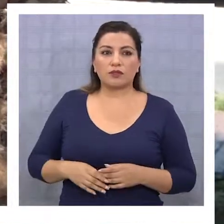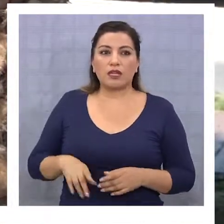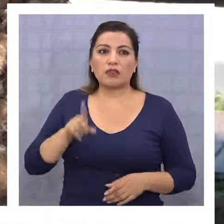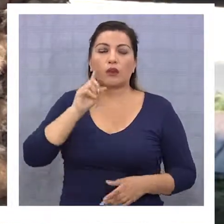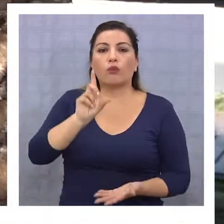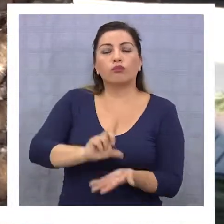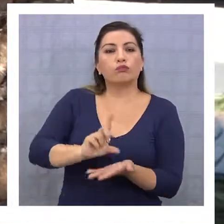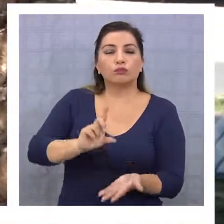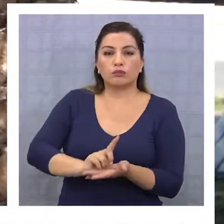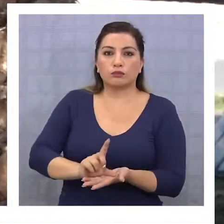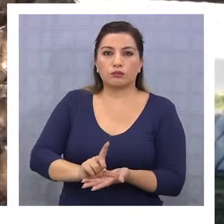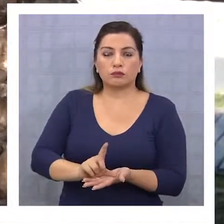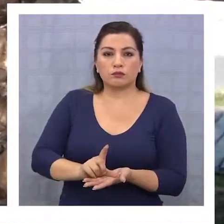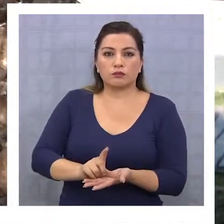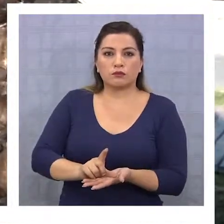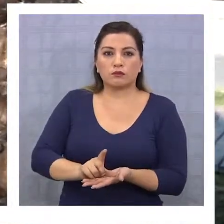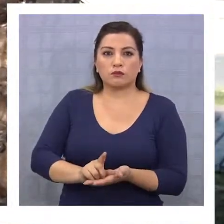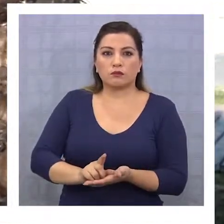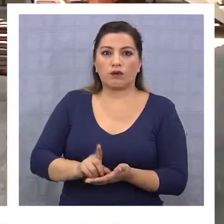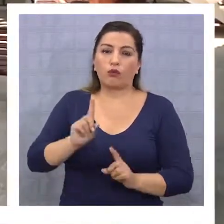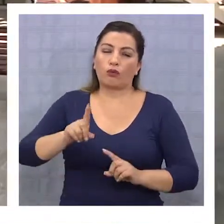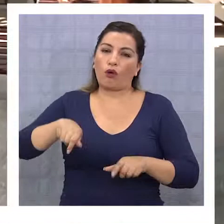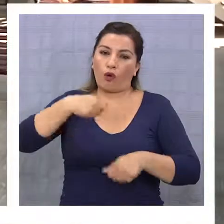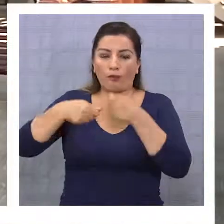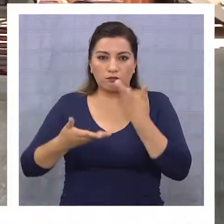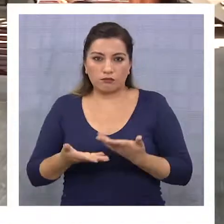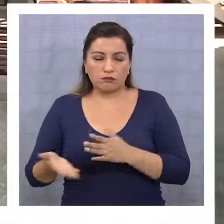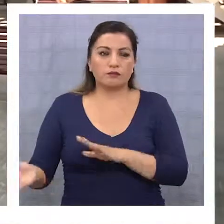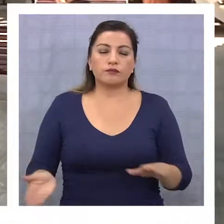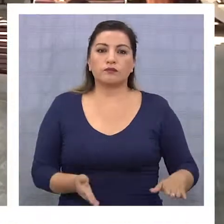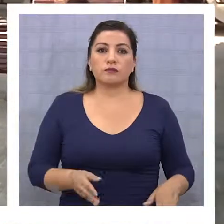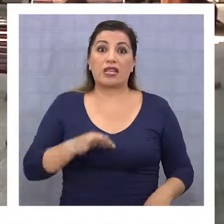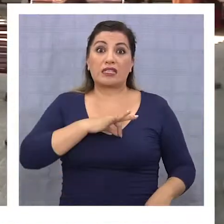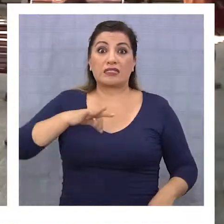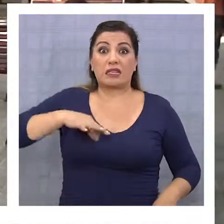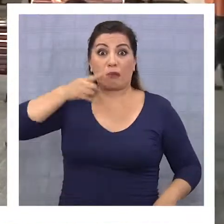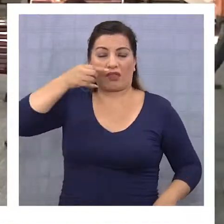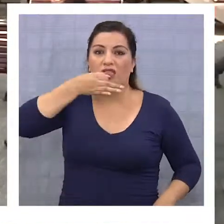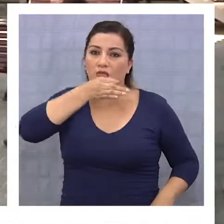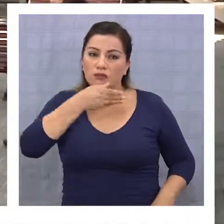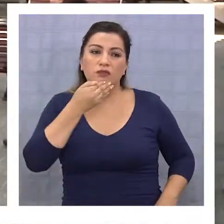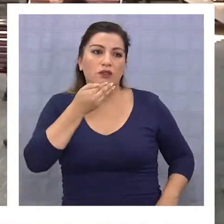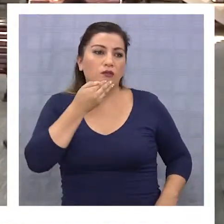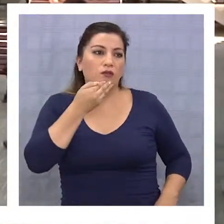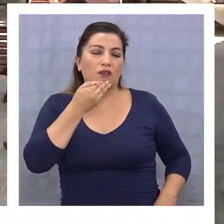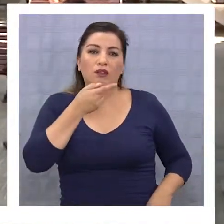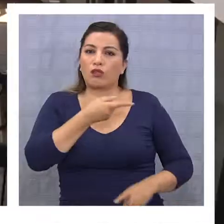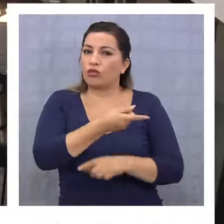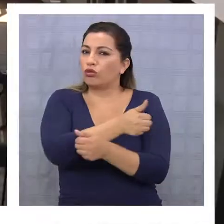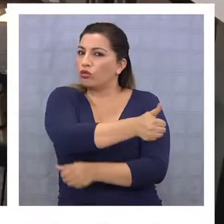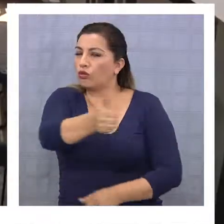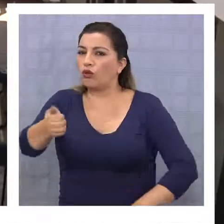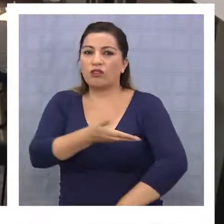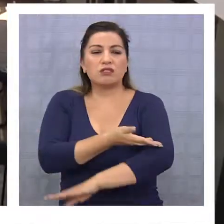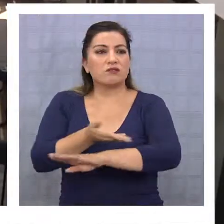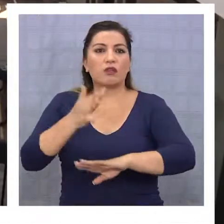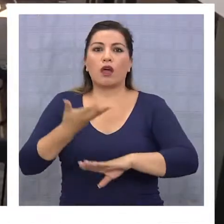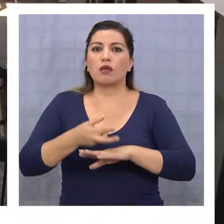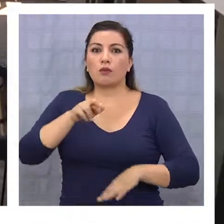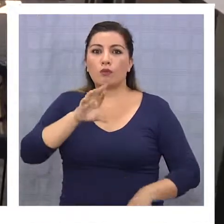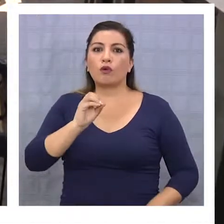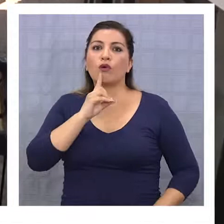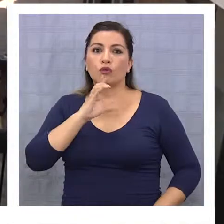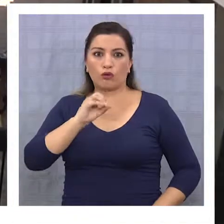tener algún espacio, digamos, para algún tipo de colación. El Ceremi señala también que en todos los servicios hay protocolos para